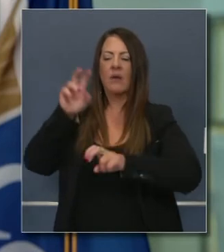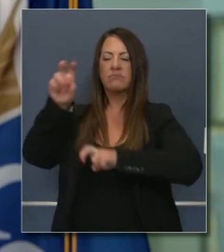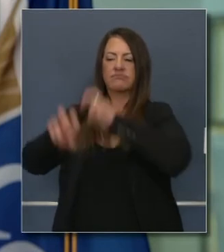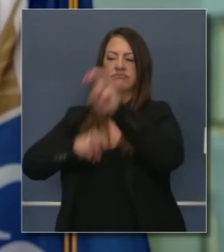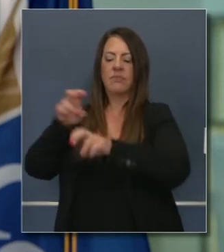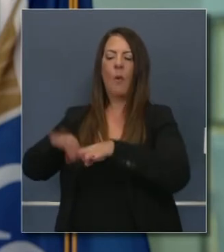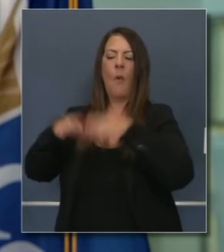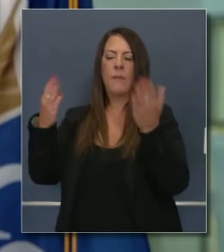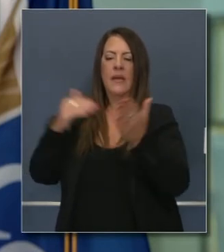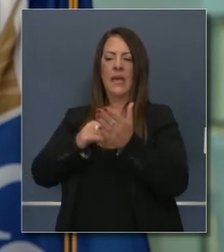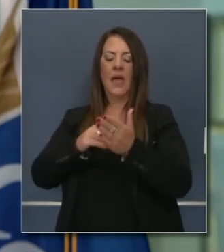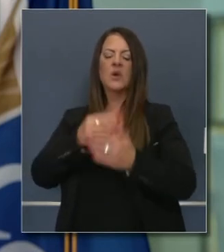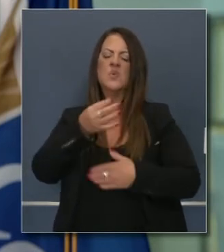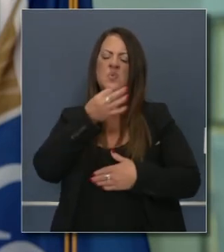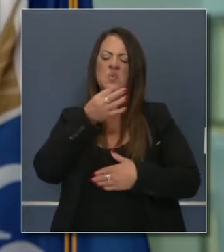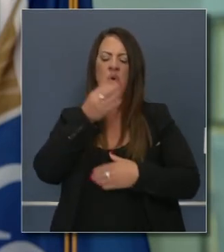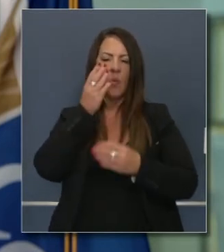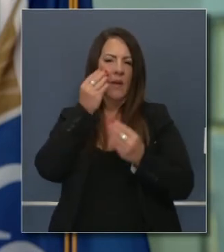información, lo haremos.